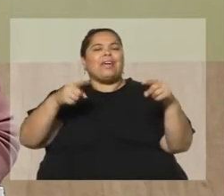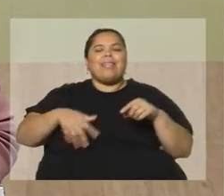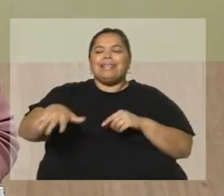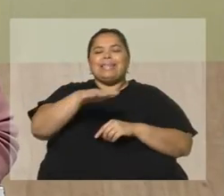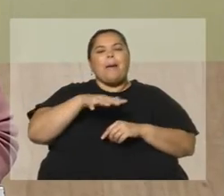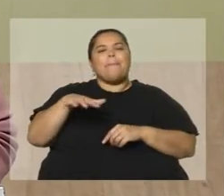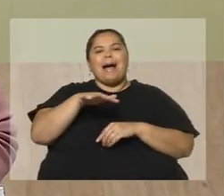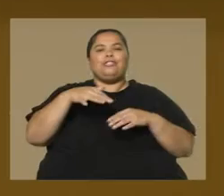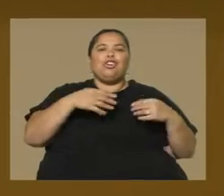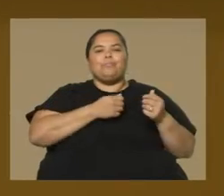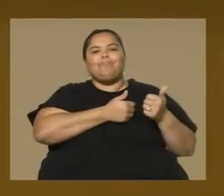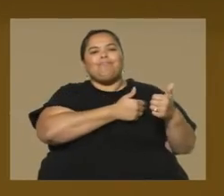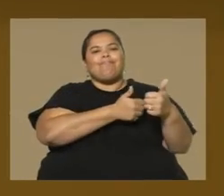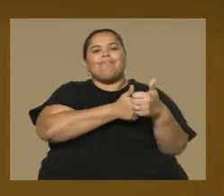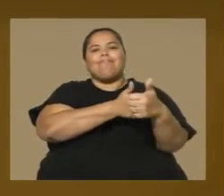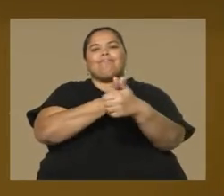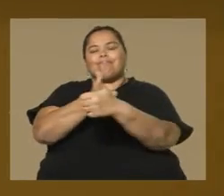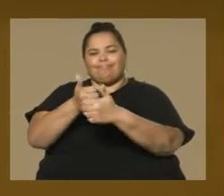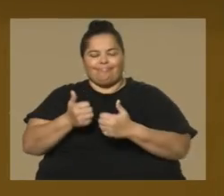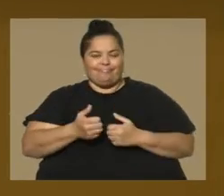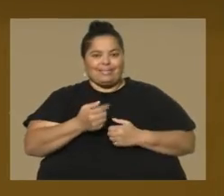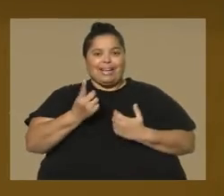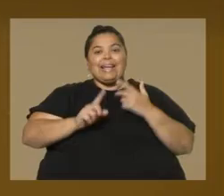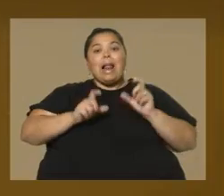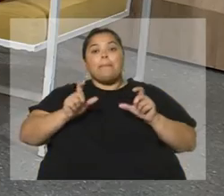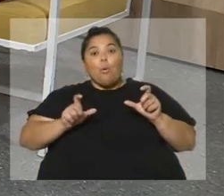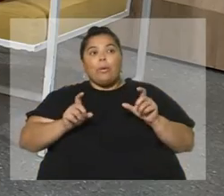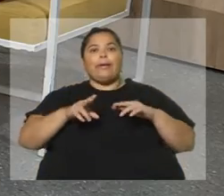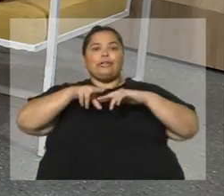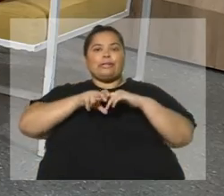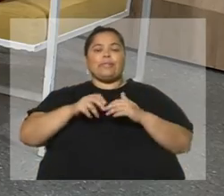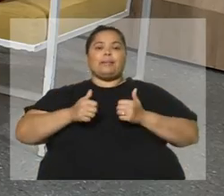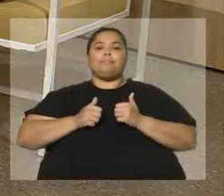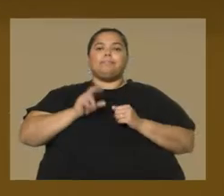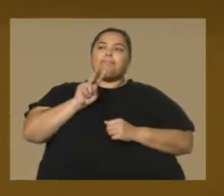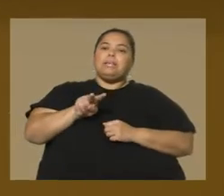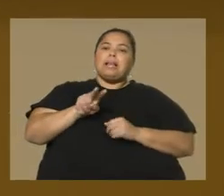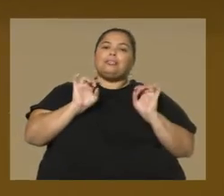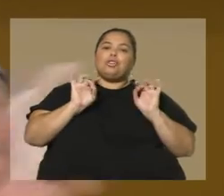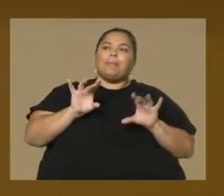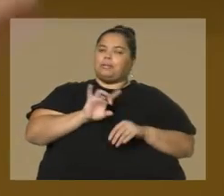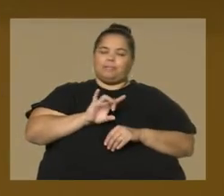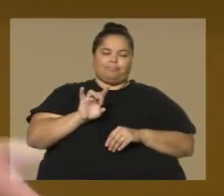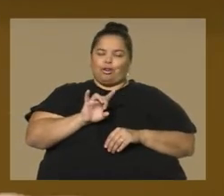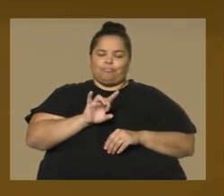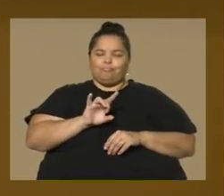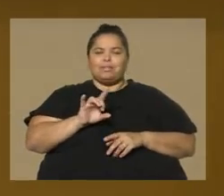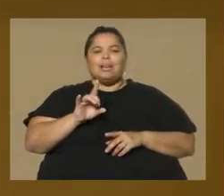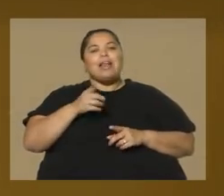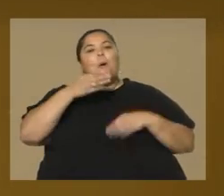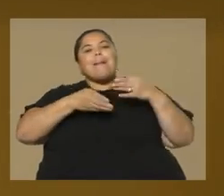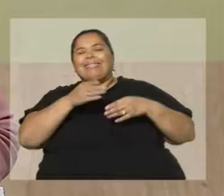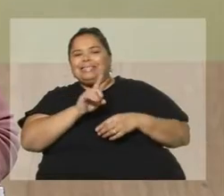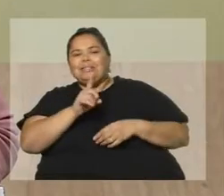personajes por la casa. O sea que el público de pasivo no tiene nada. Nada, absolutamente nada. Más allá de que no participe...